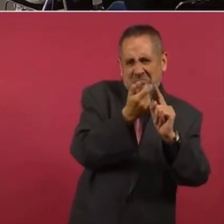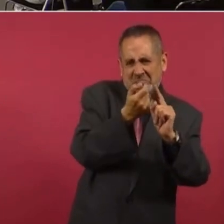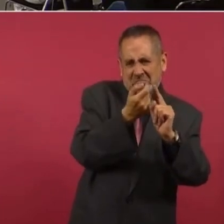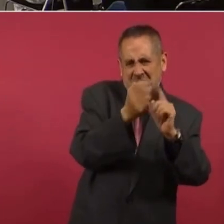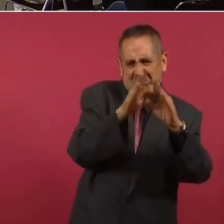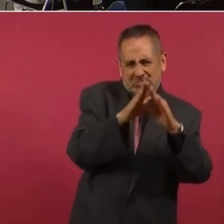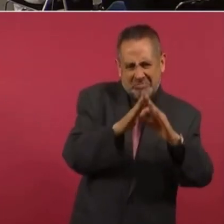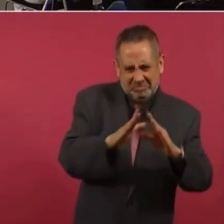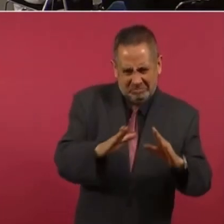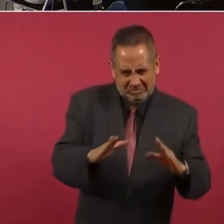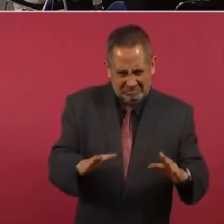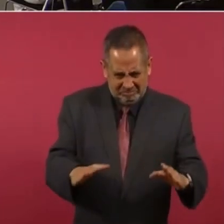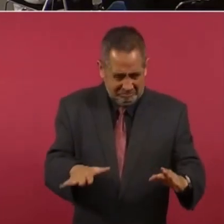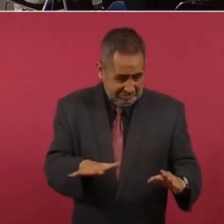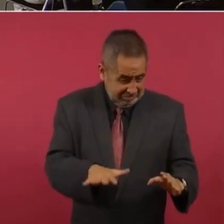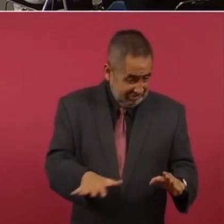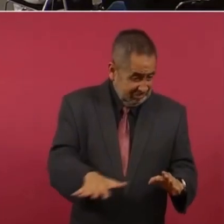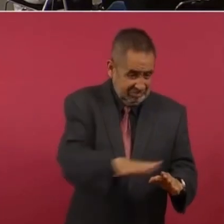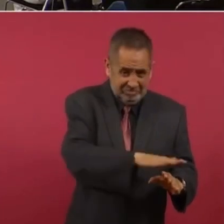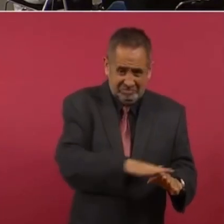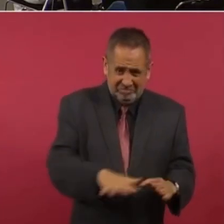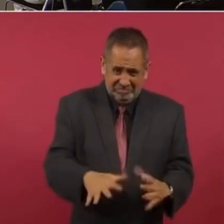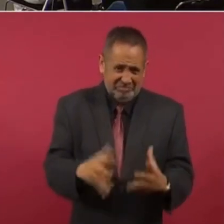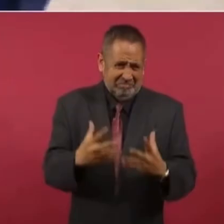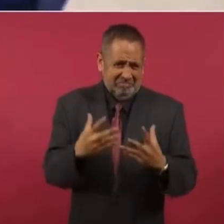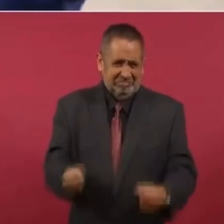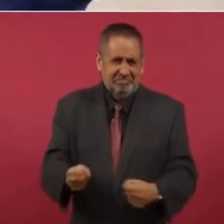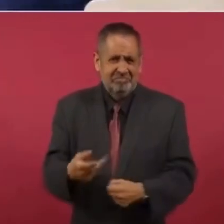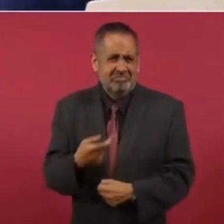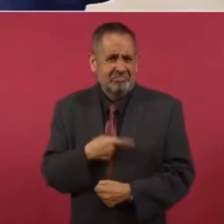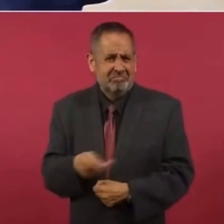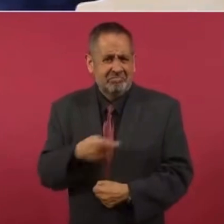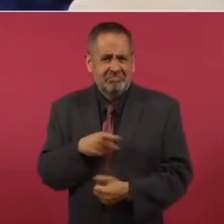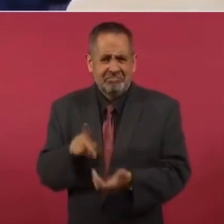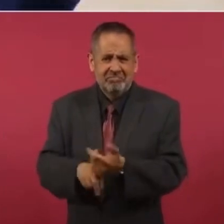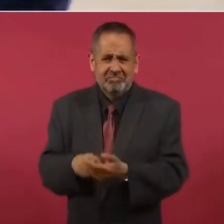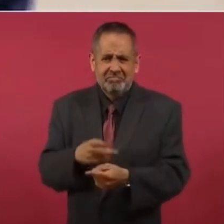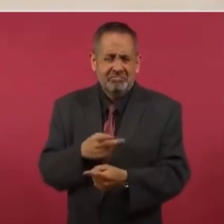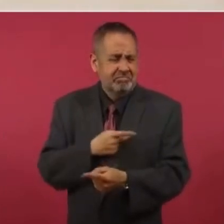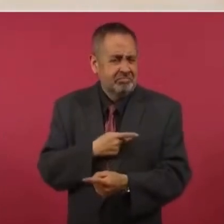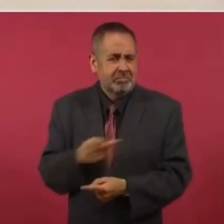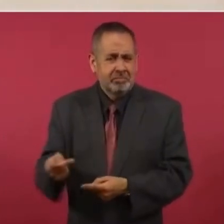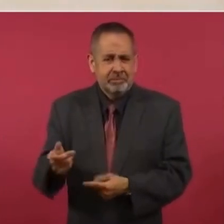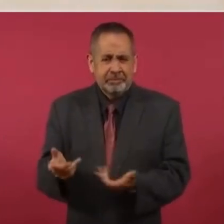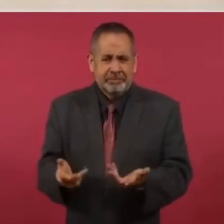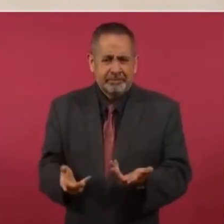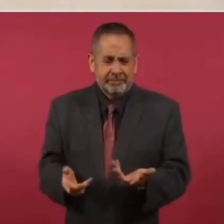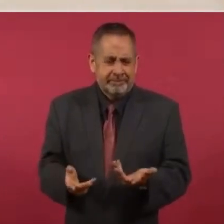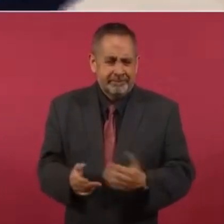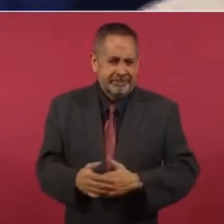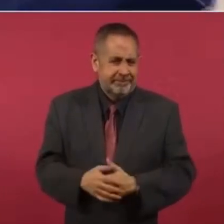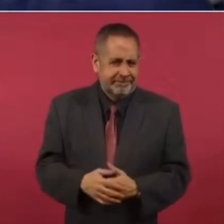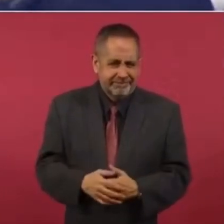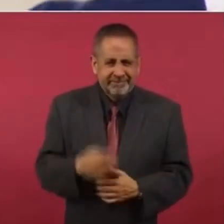minoría y abajo, en la base,